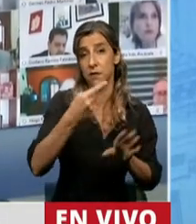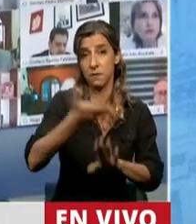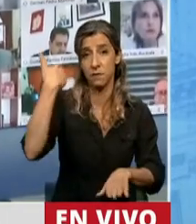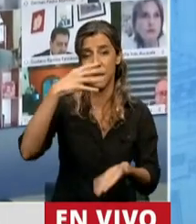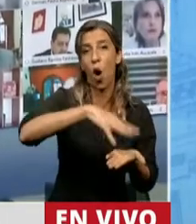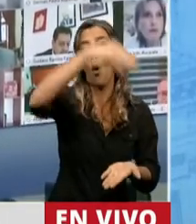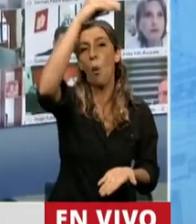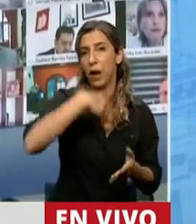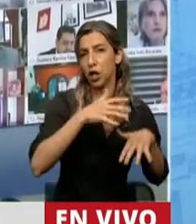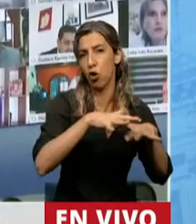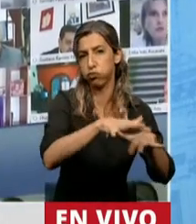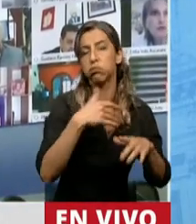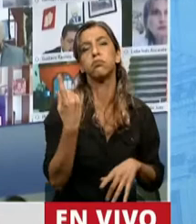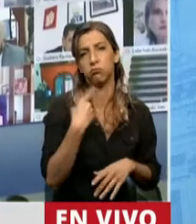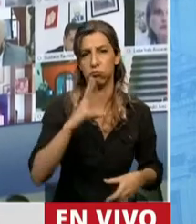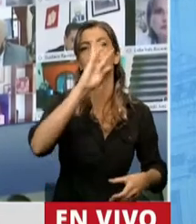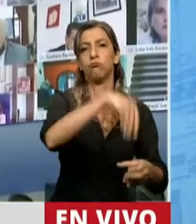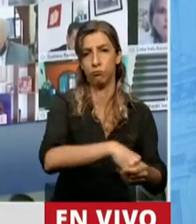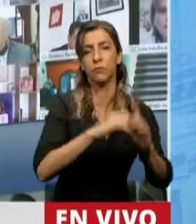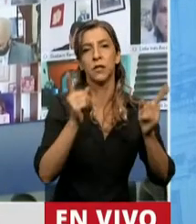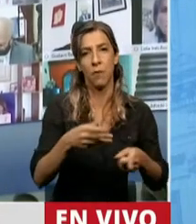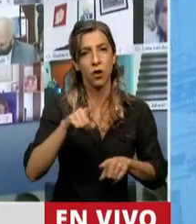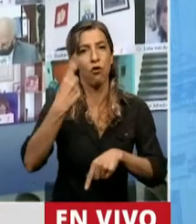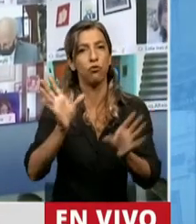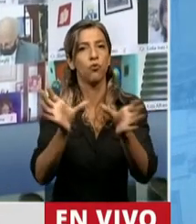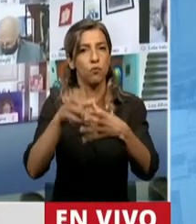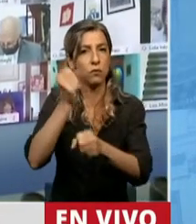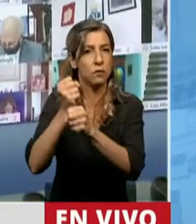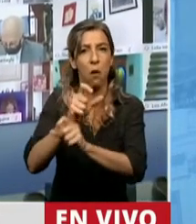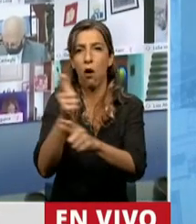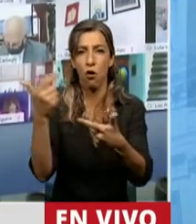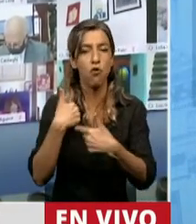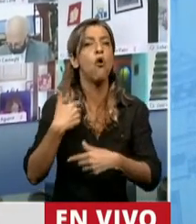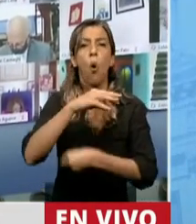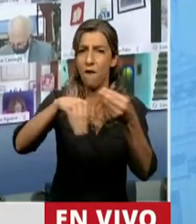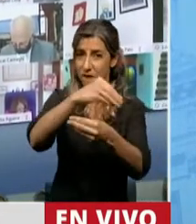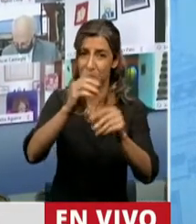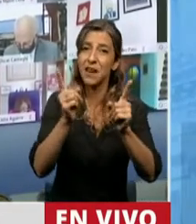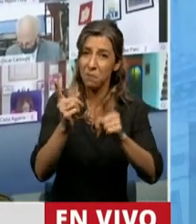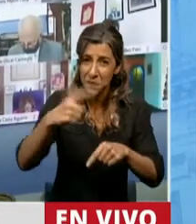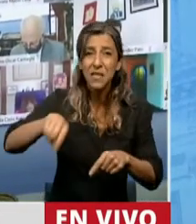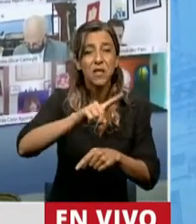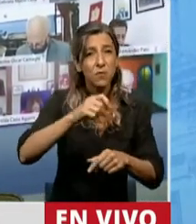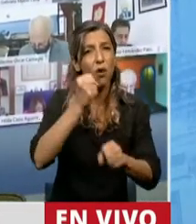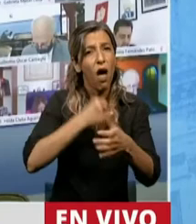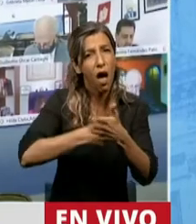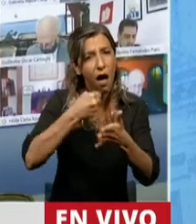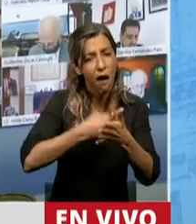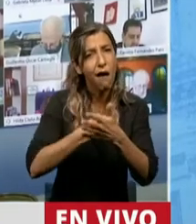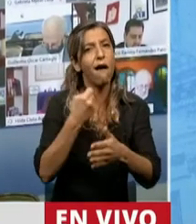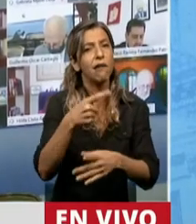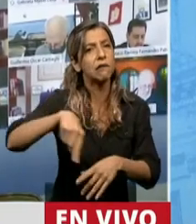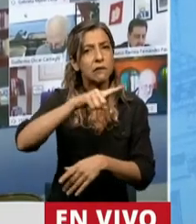Estuvimos esta semana también con las organizaciones desocupadas movilizándonos junto a esas familias, junto a esas mujeres que nos venían a